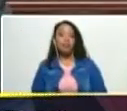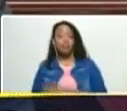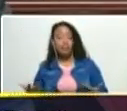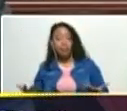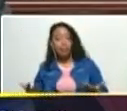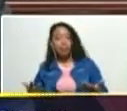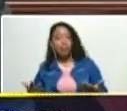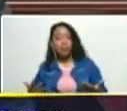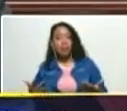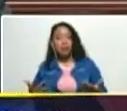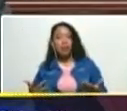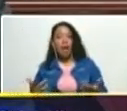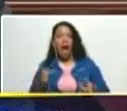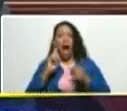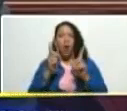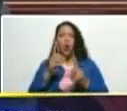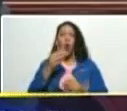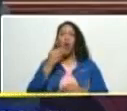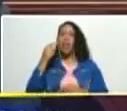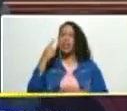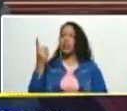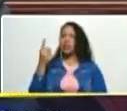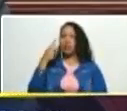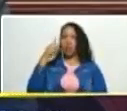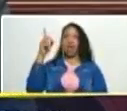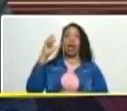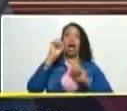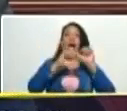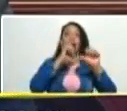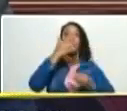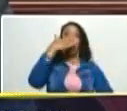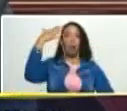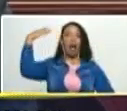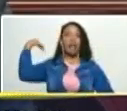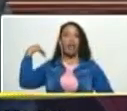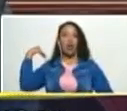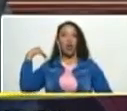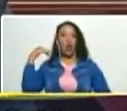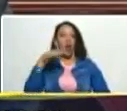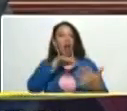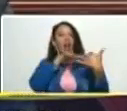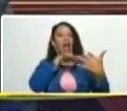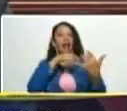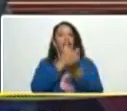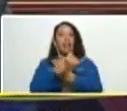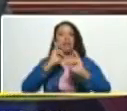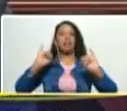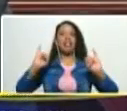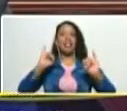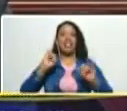dirá más de un muchacho que me está viendo ver el siglo pasado la guerra de la independencia casi